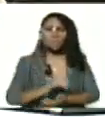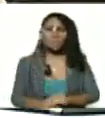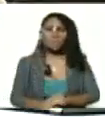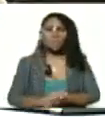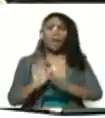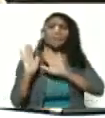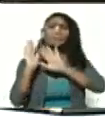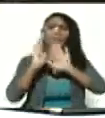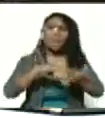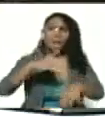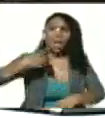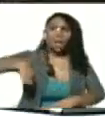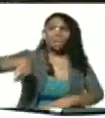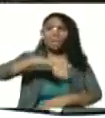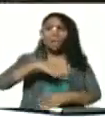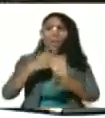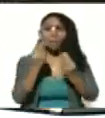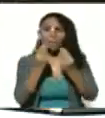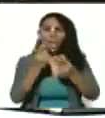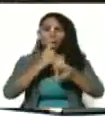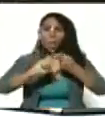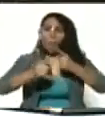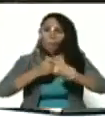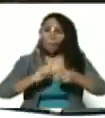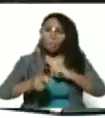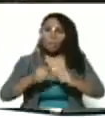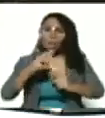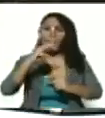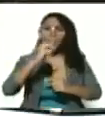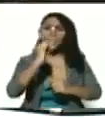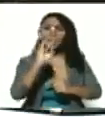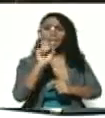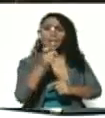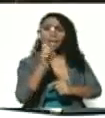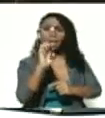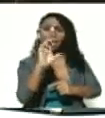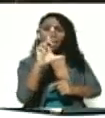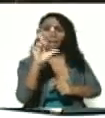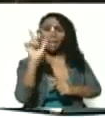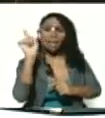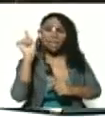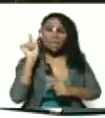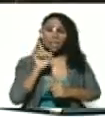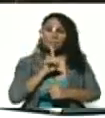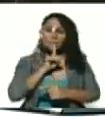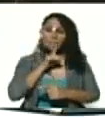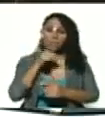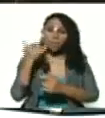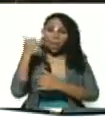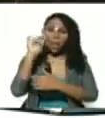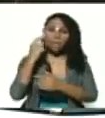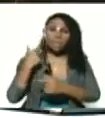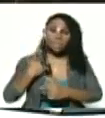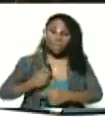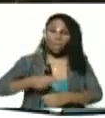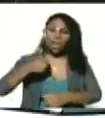Apoyándonos. Muchas cosas, Miguel, en silencio tienen que ser